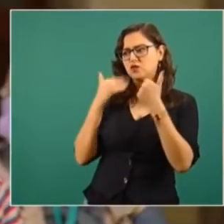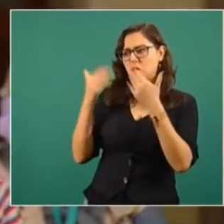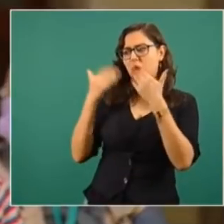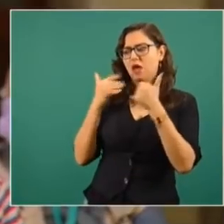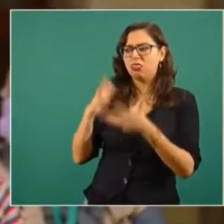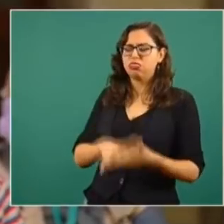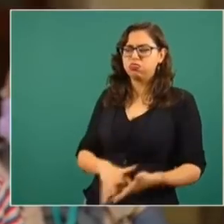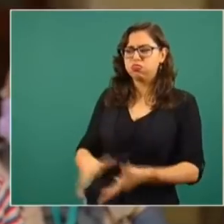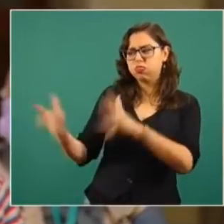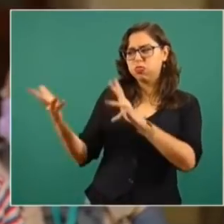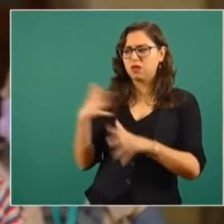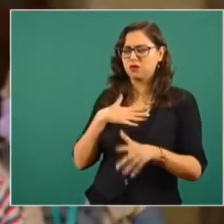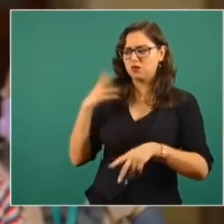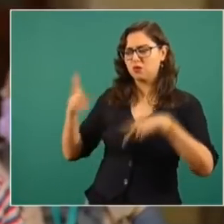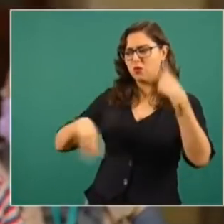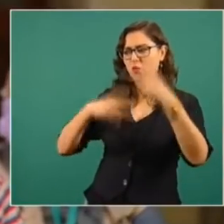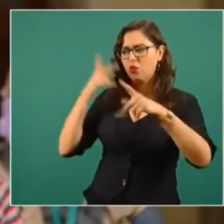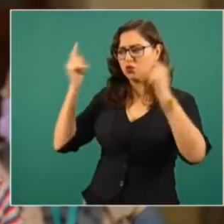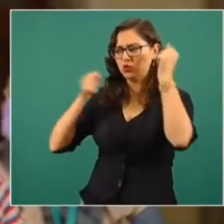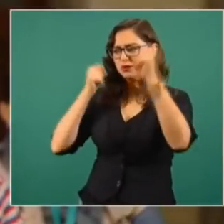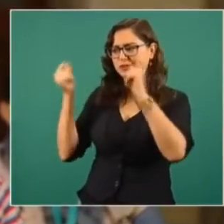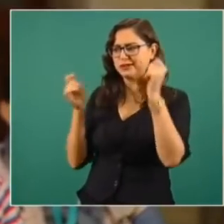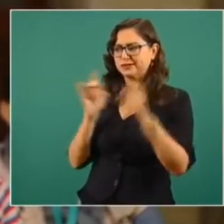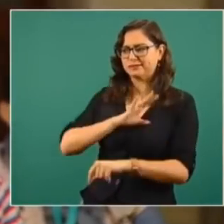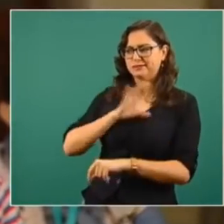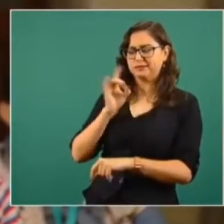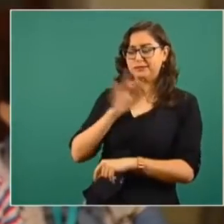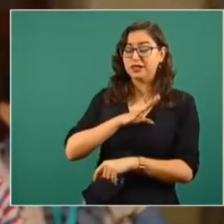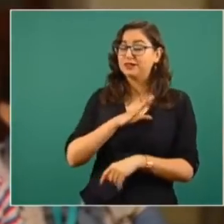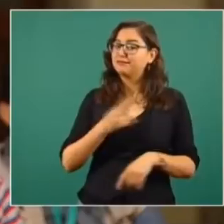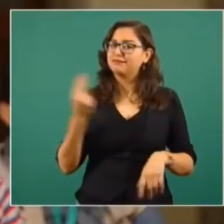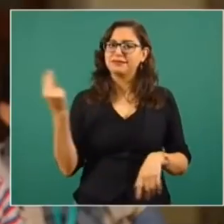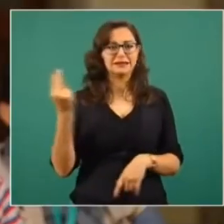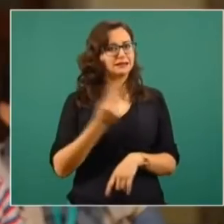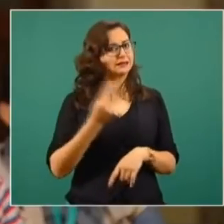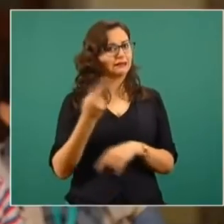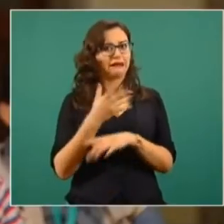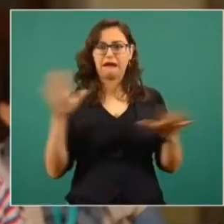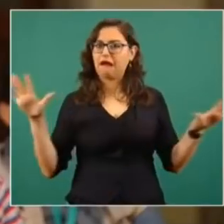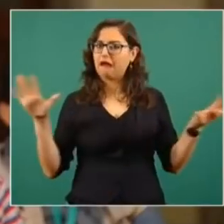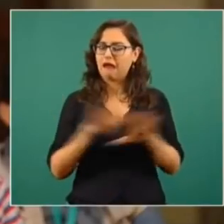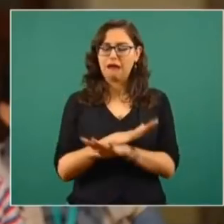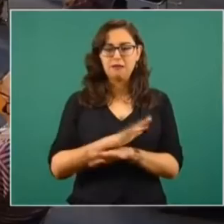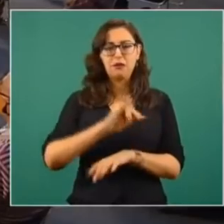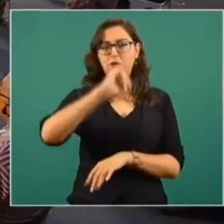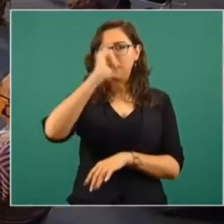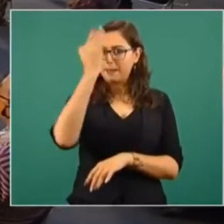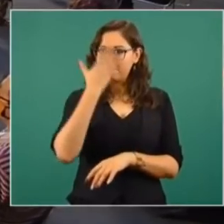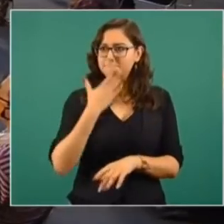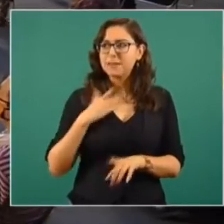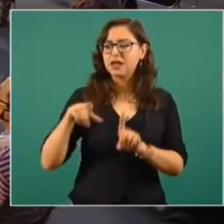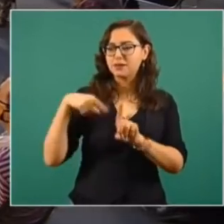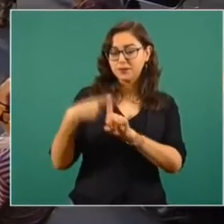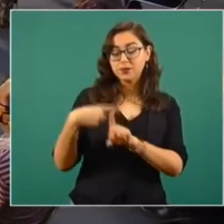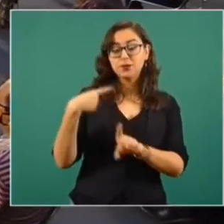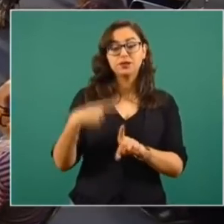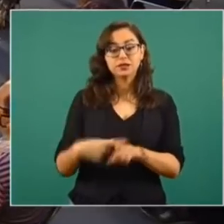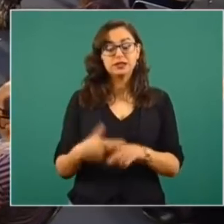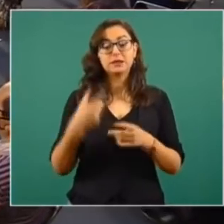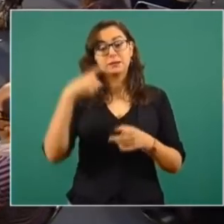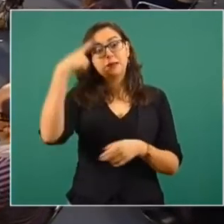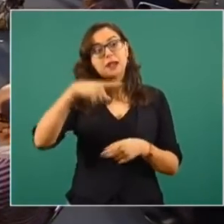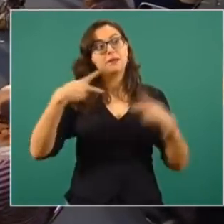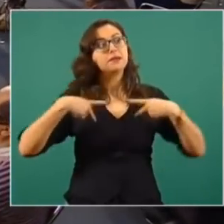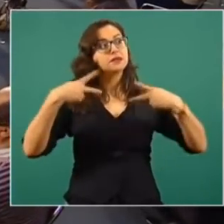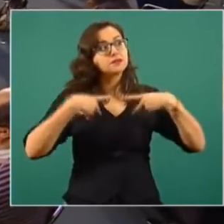seguridad turística, de proximidad y empatía con visitantes locales, nacionales y extranjeros. La pregunta, señor